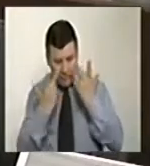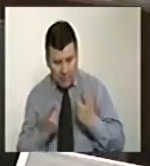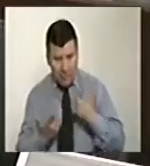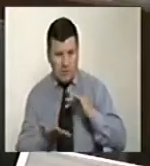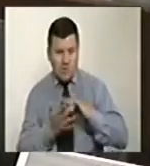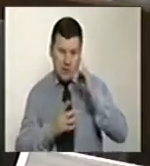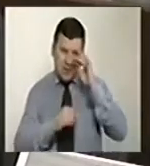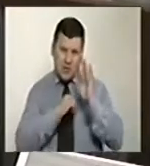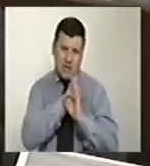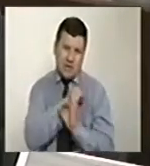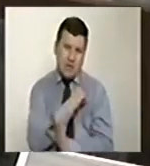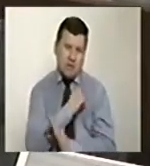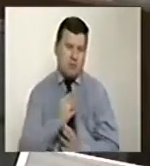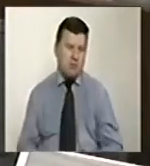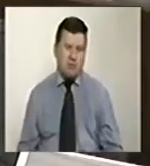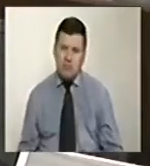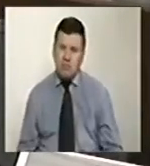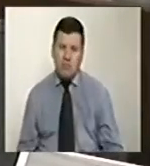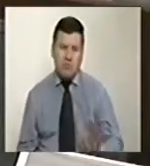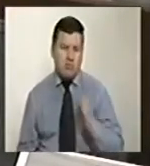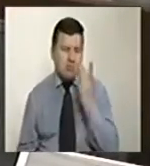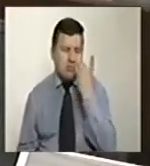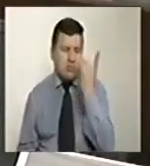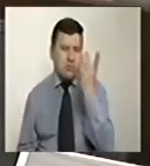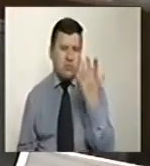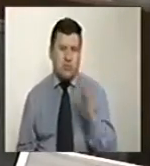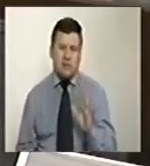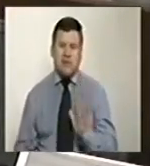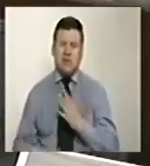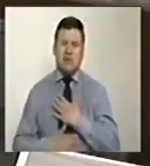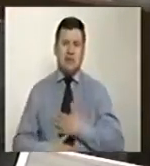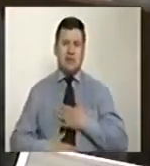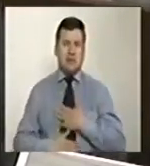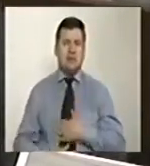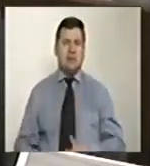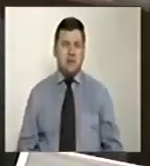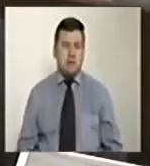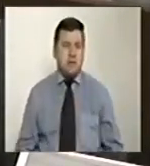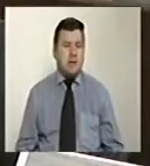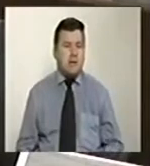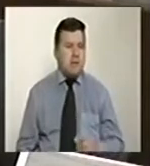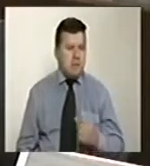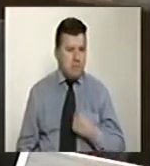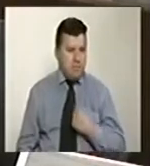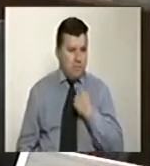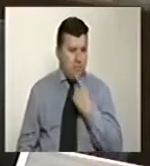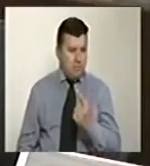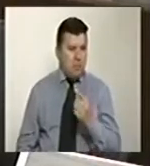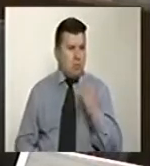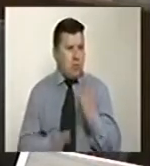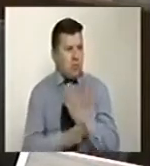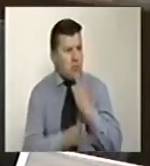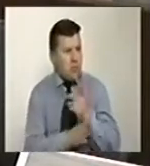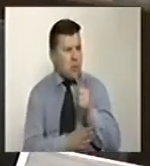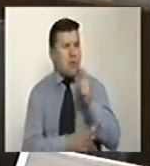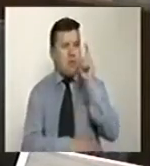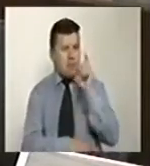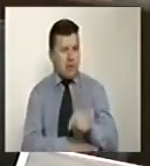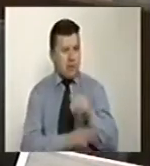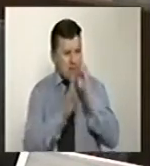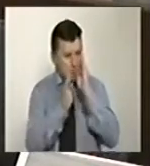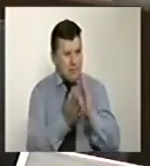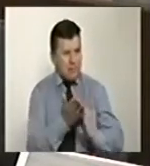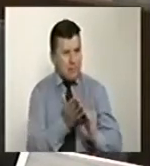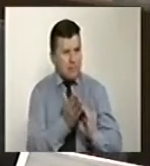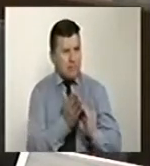y psicológicas son de un drama indescriptible. Particularmente dicha problemática sí merece un tratamiento